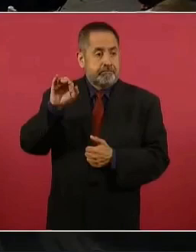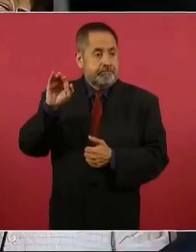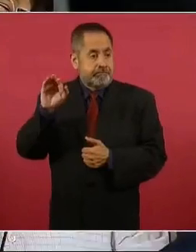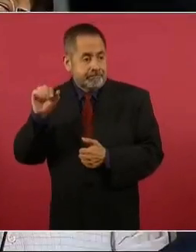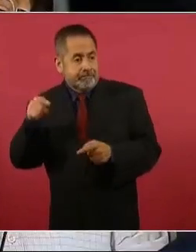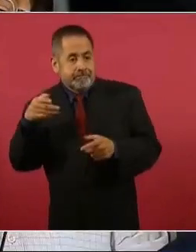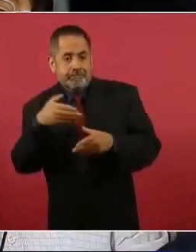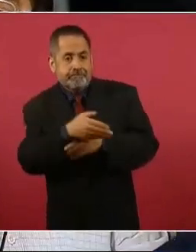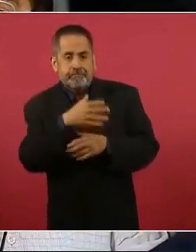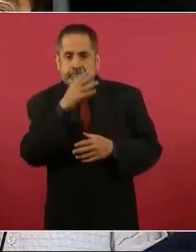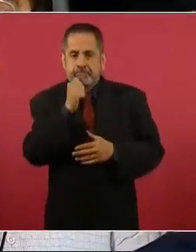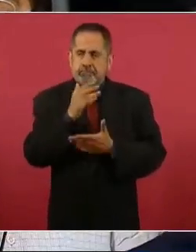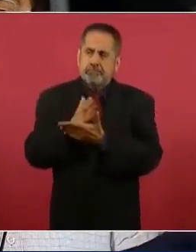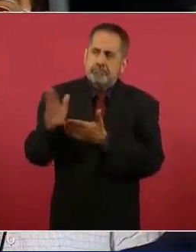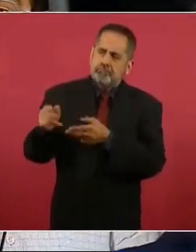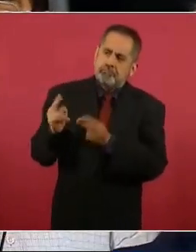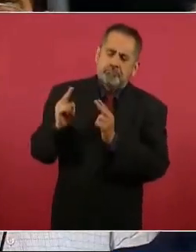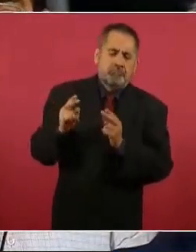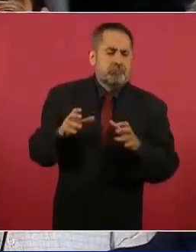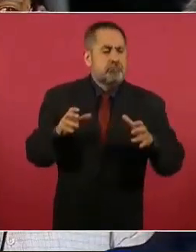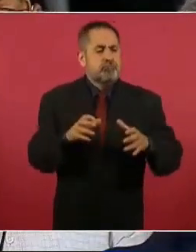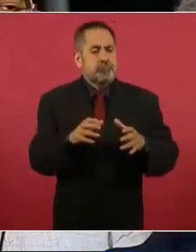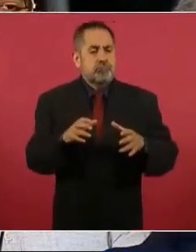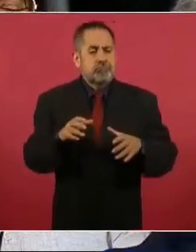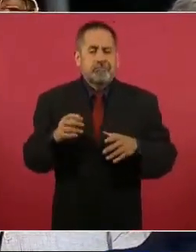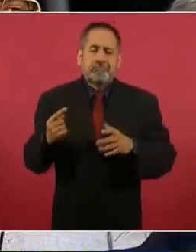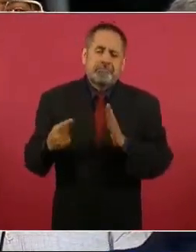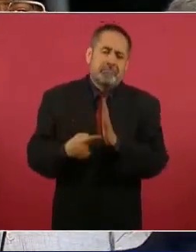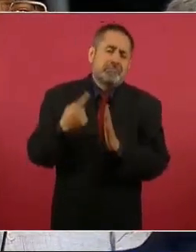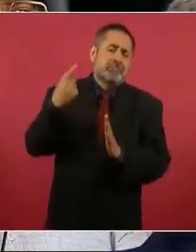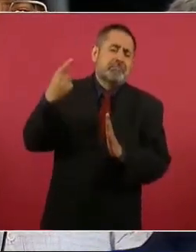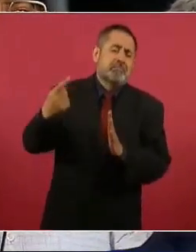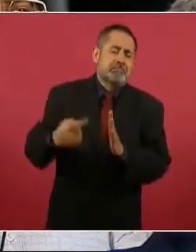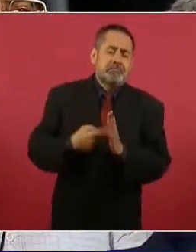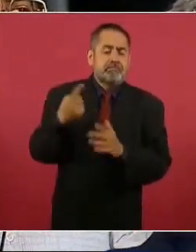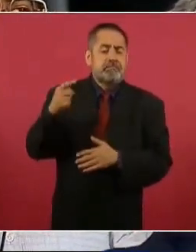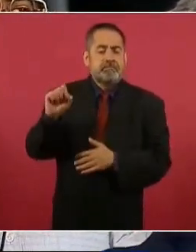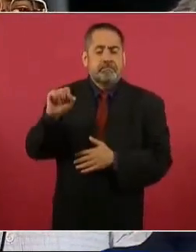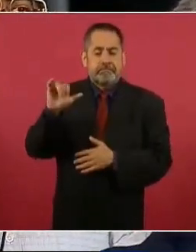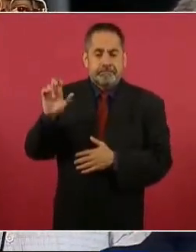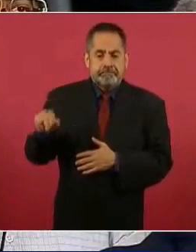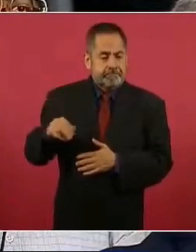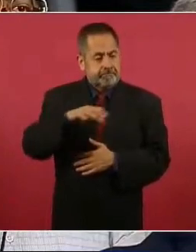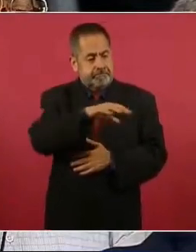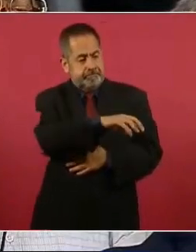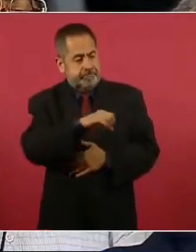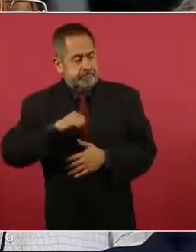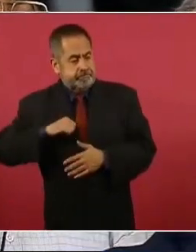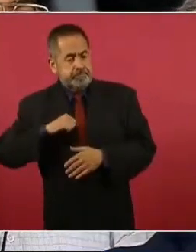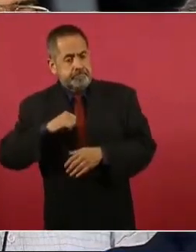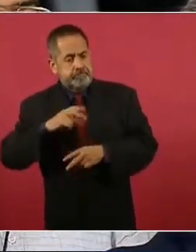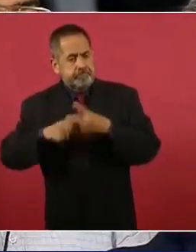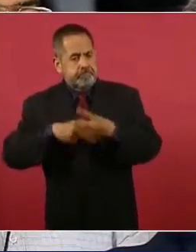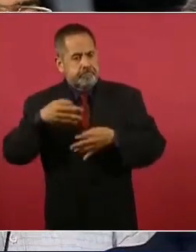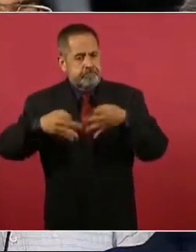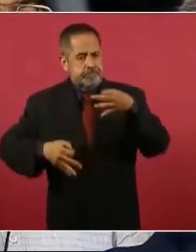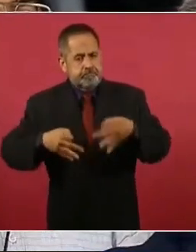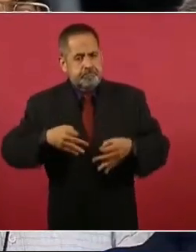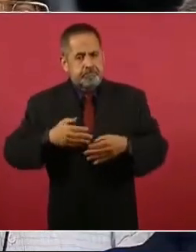casos muy extraordinarios los atrae la Suprema Corte. El problema es que por esta misma